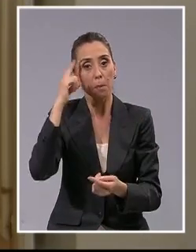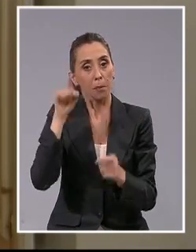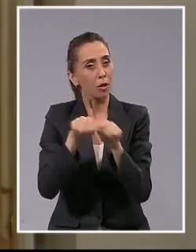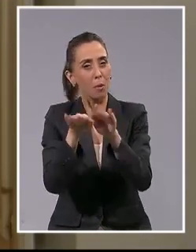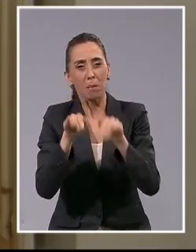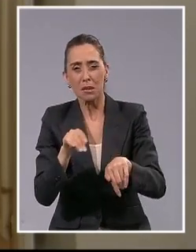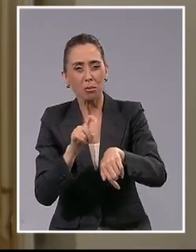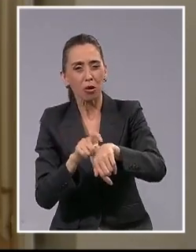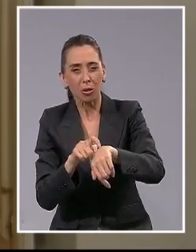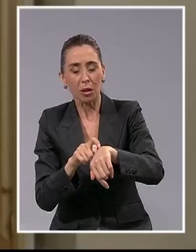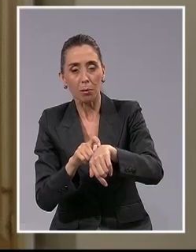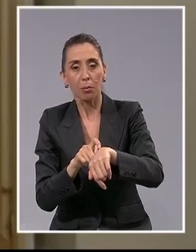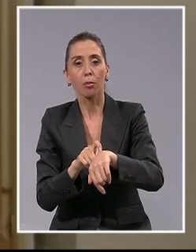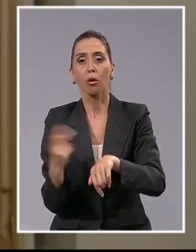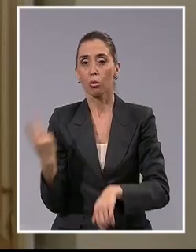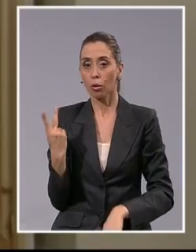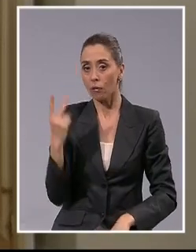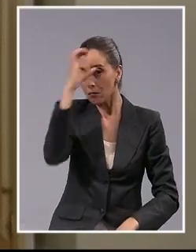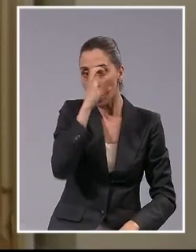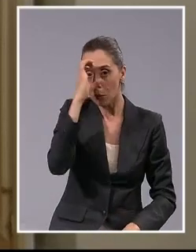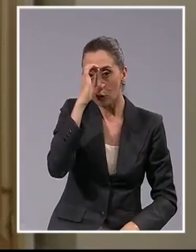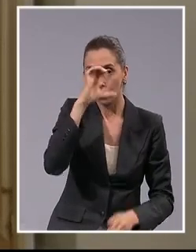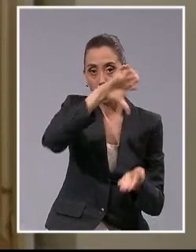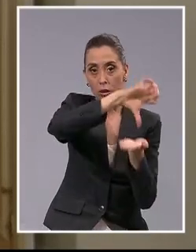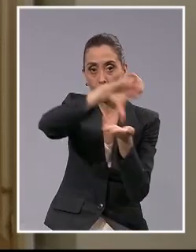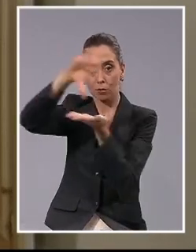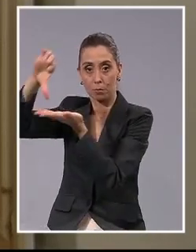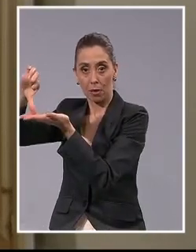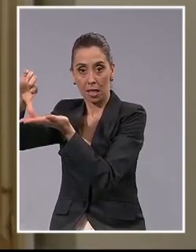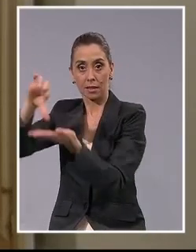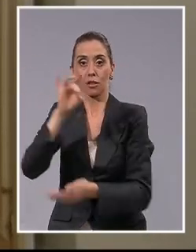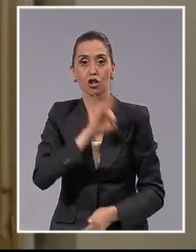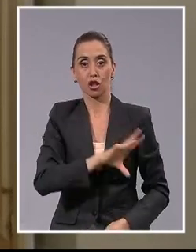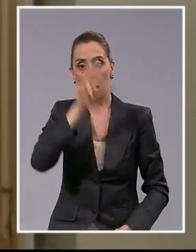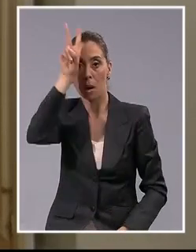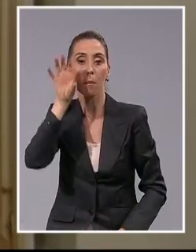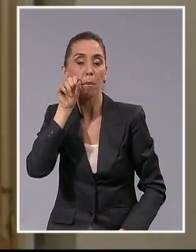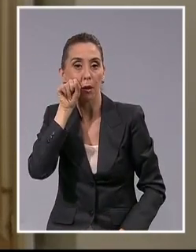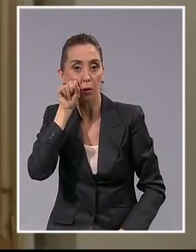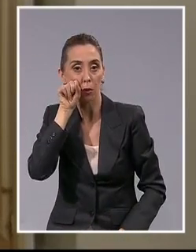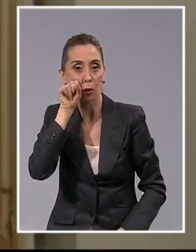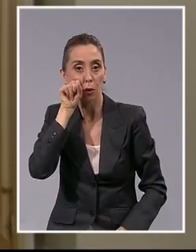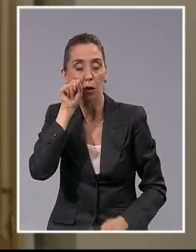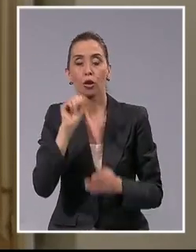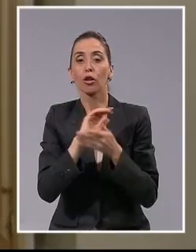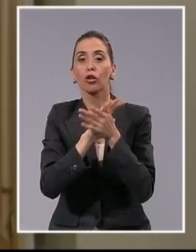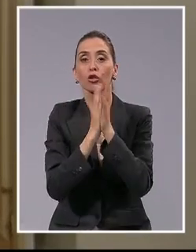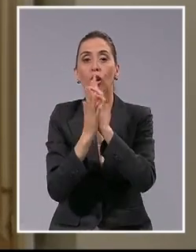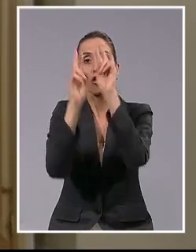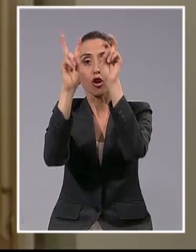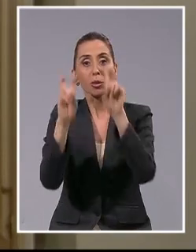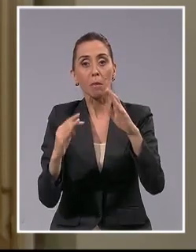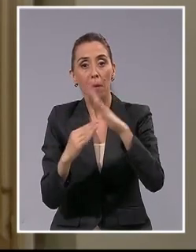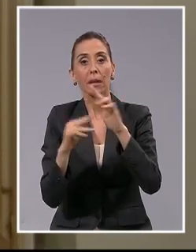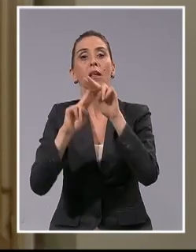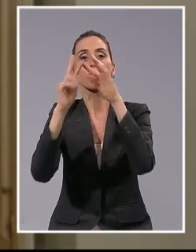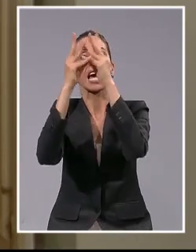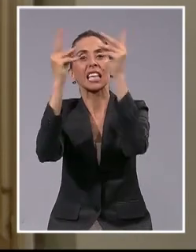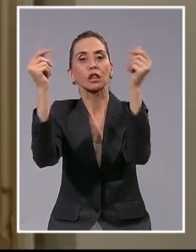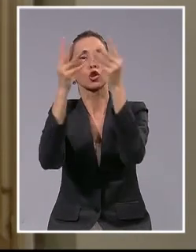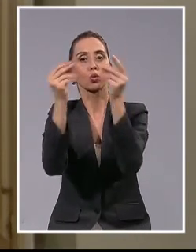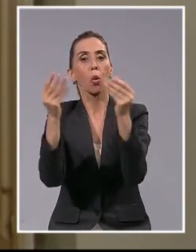mismo tiempo, buscaremos que ambos países, Chile y Perú, resuelvan todos los temas pendientes,